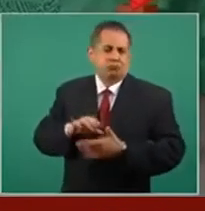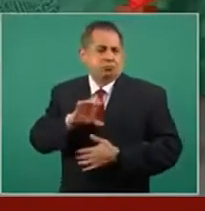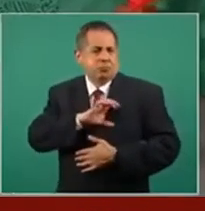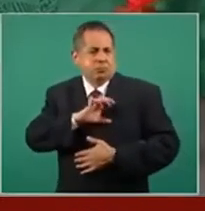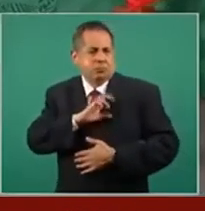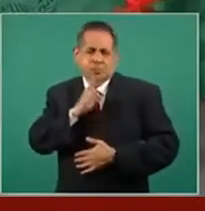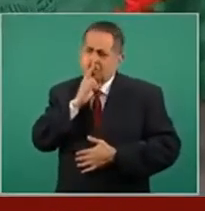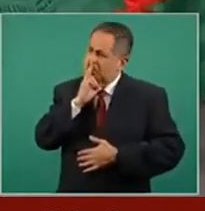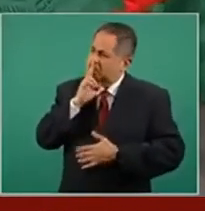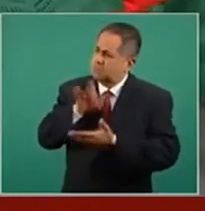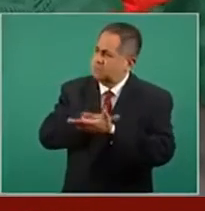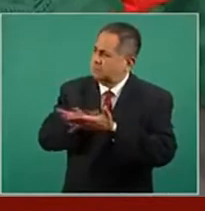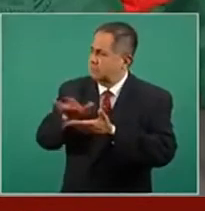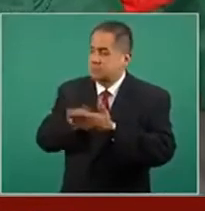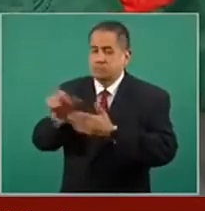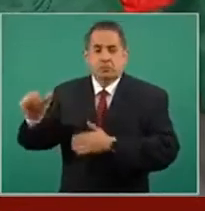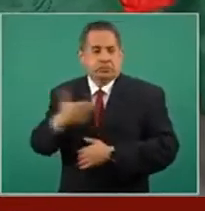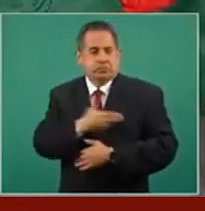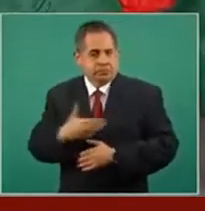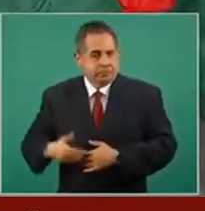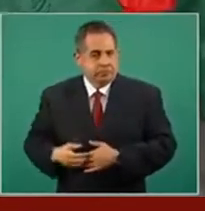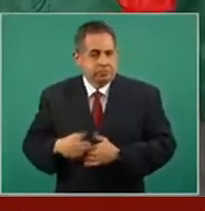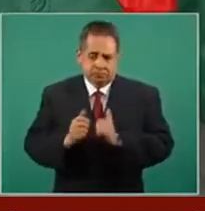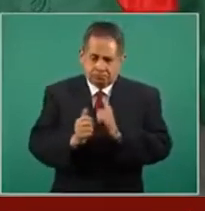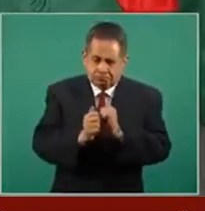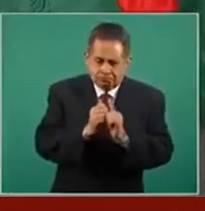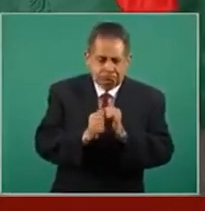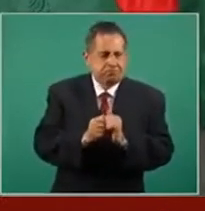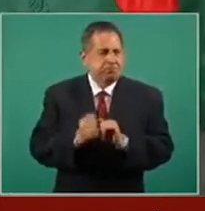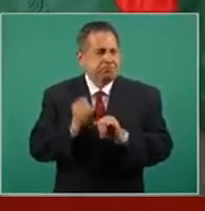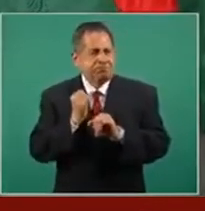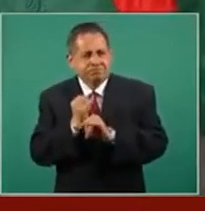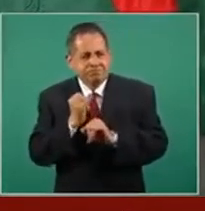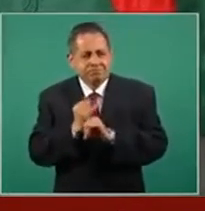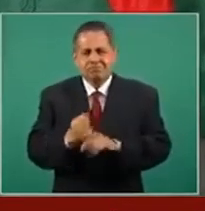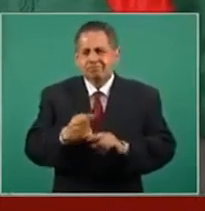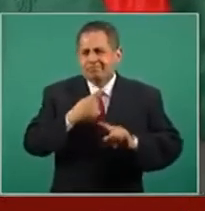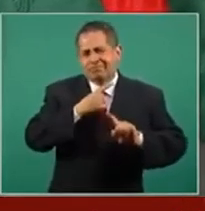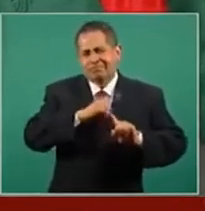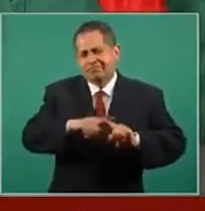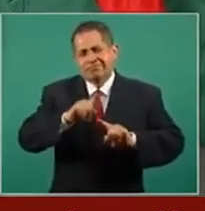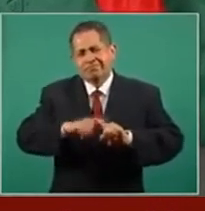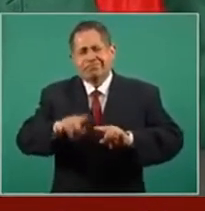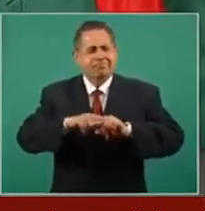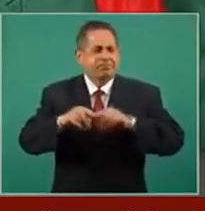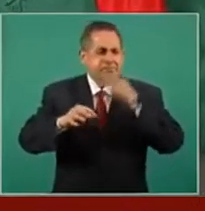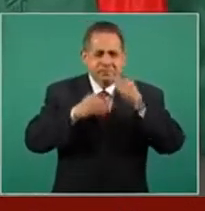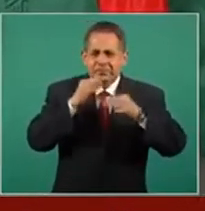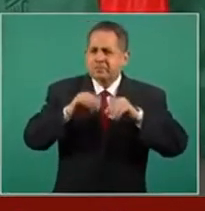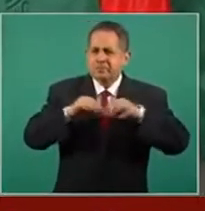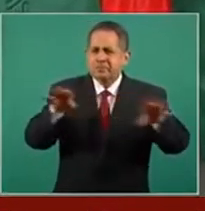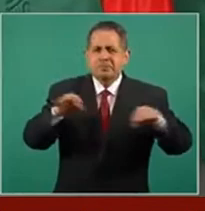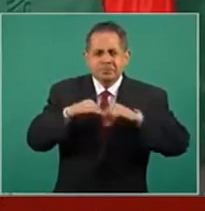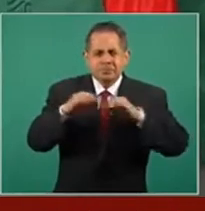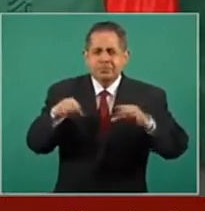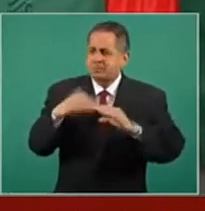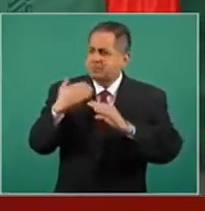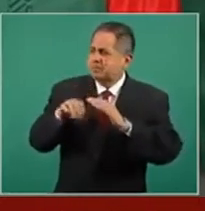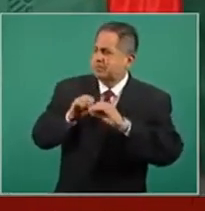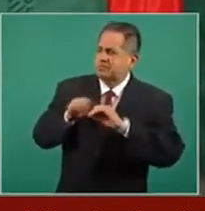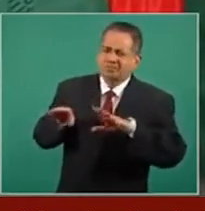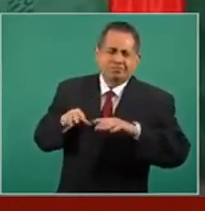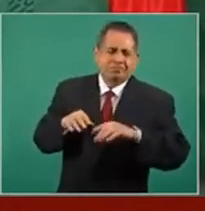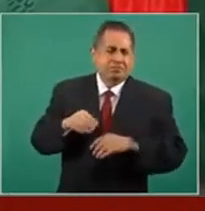a través de redes sociales, a través de diversos medios de comunicación, de mensajes, pero siempre